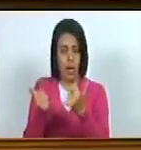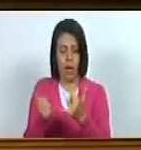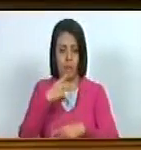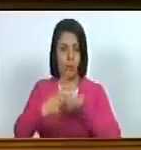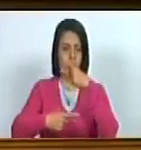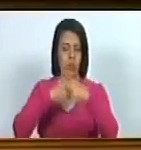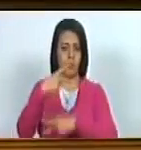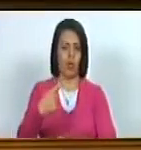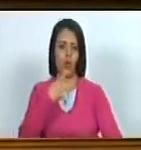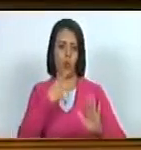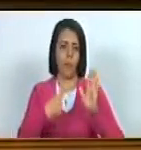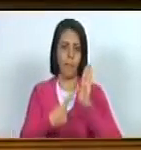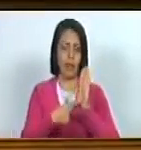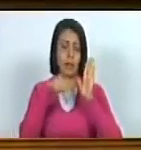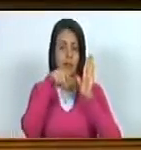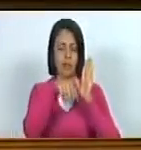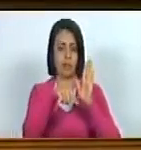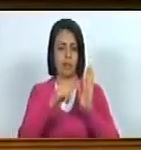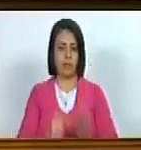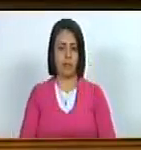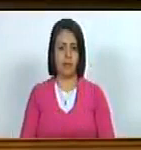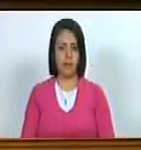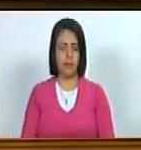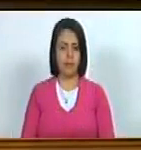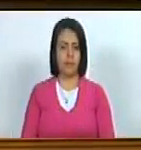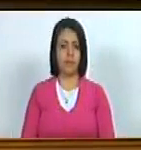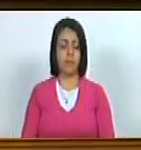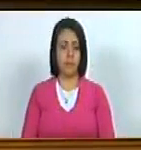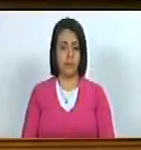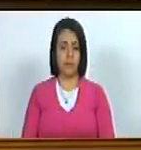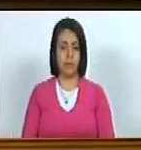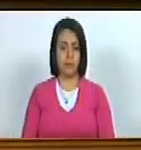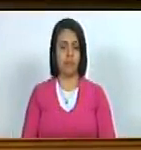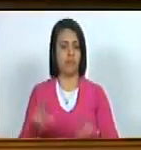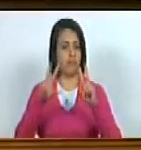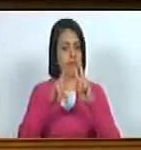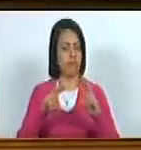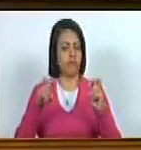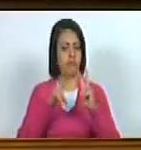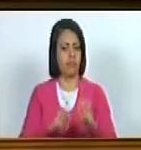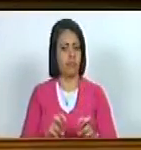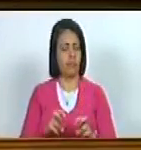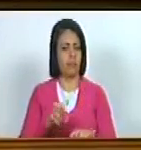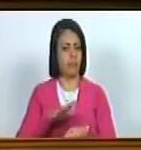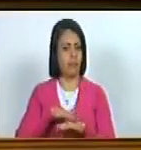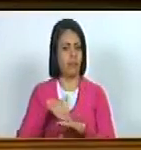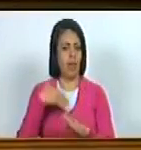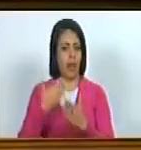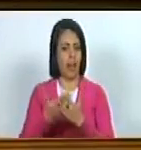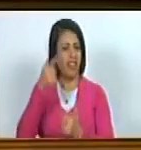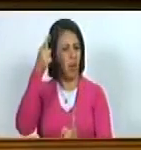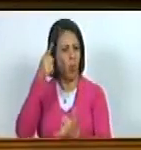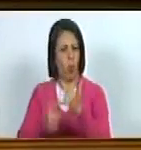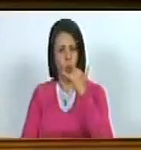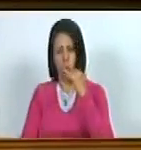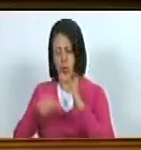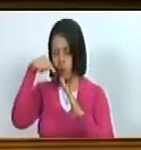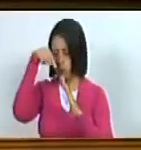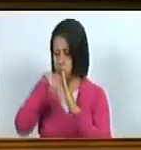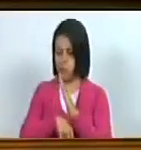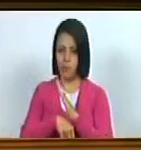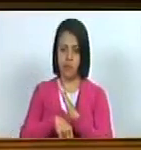proceda al cumplimiento de esa investigación esa averiguación hasta sus últimas consecuencias